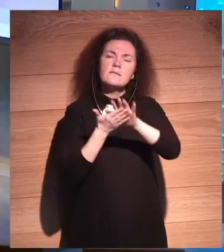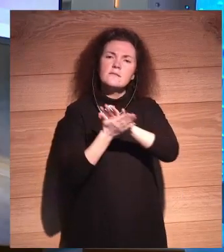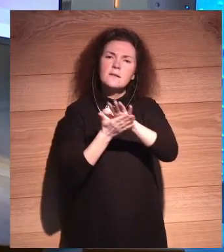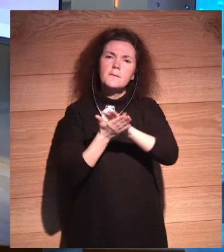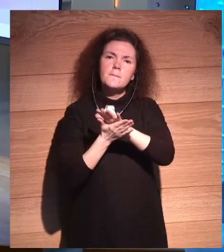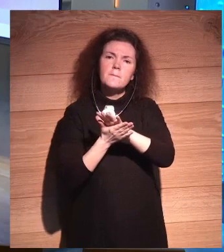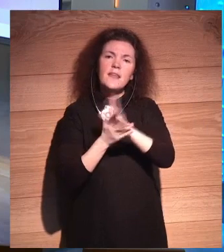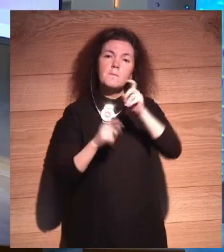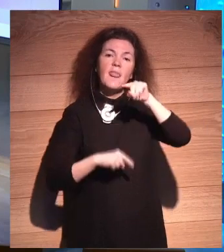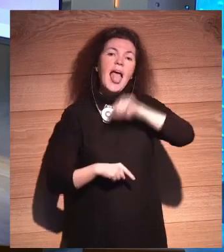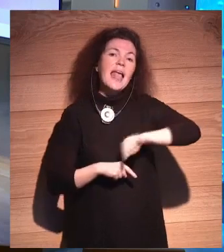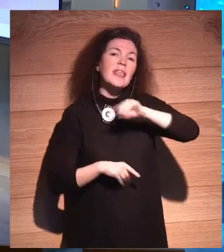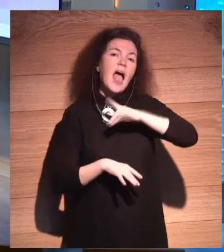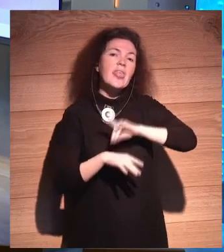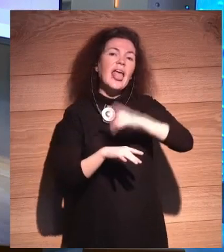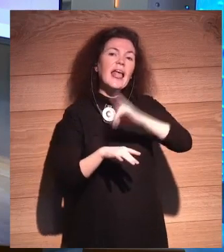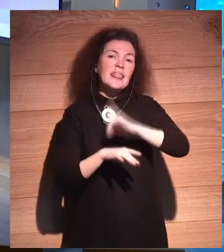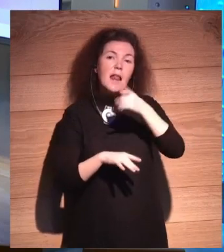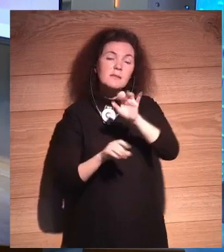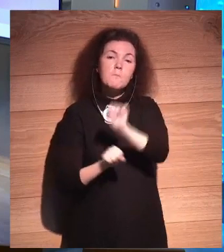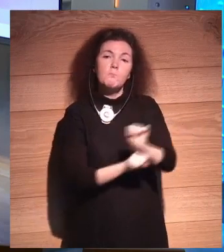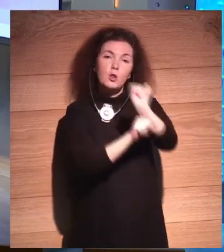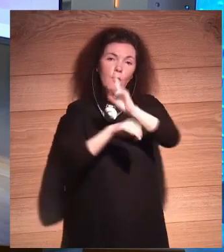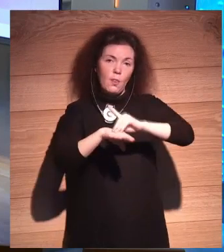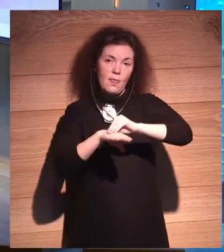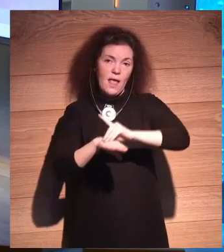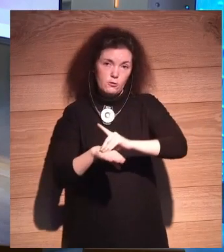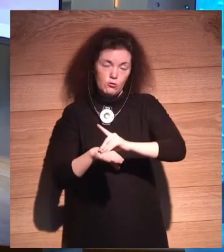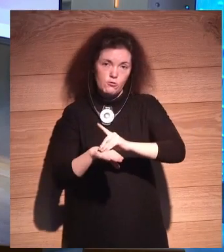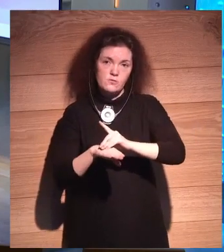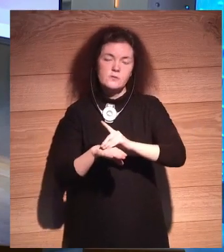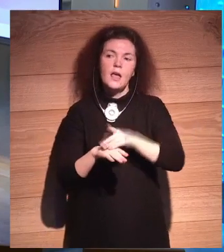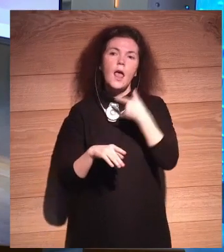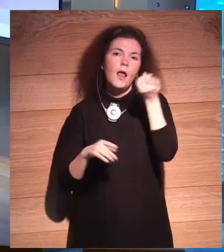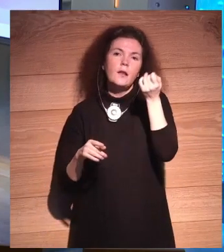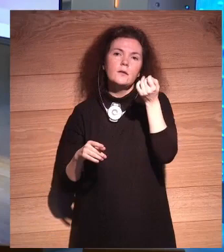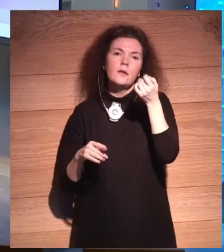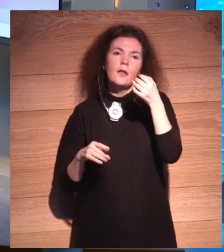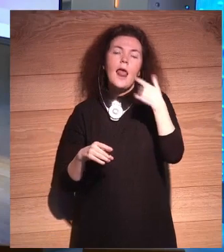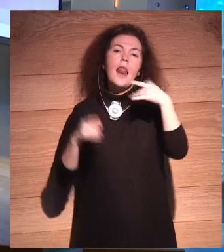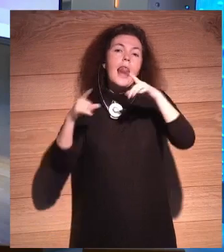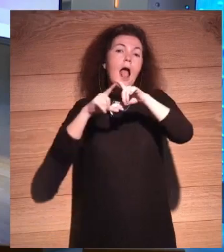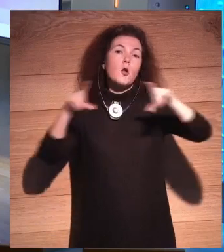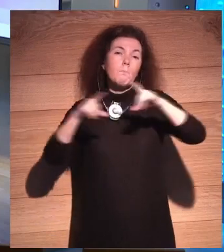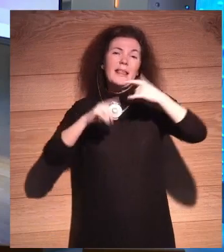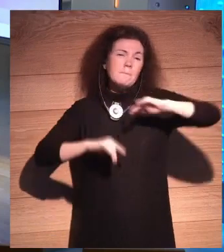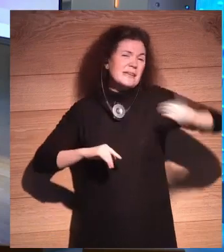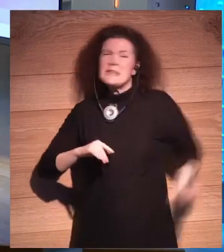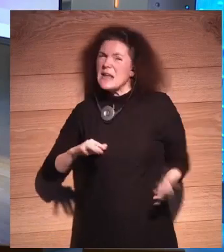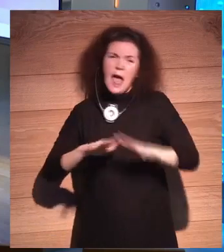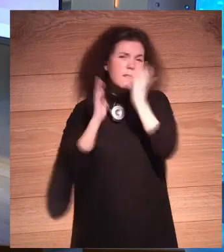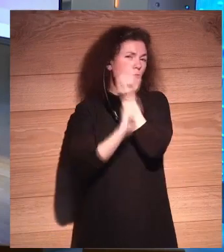sobre la ética digital y la protección de los datos, y teniendo en cuenta que él es el CEO de la compañía más rica del mundo,